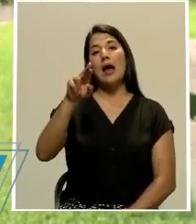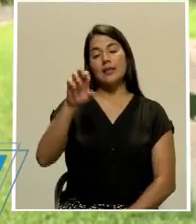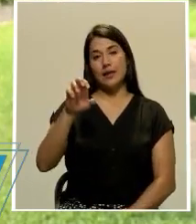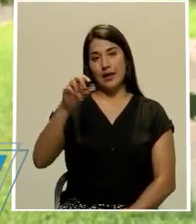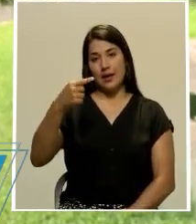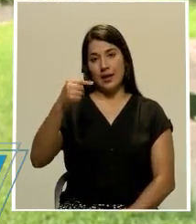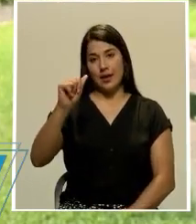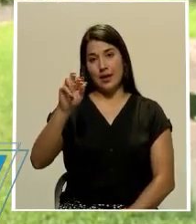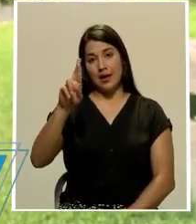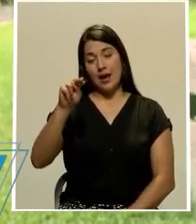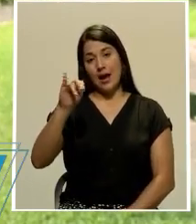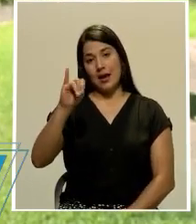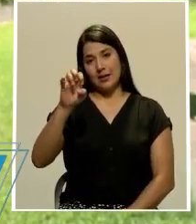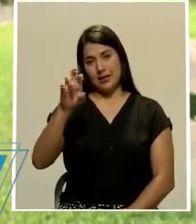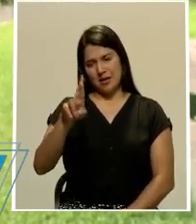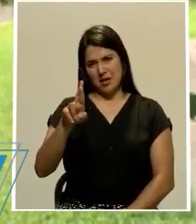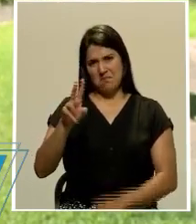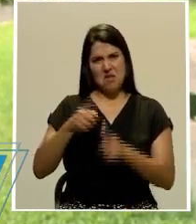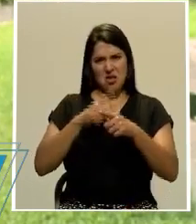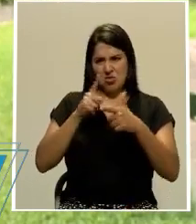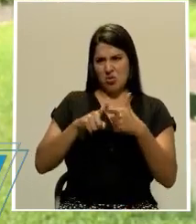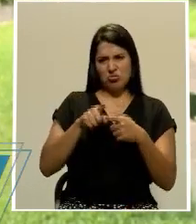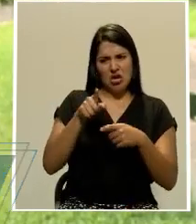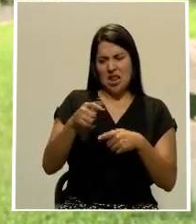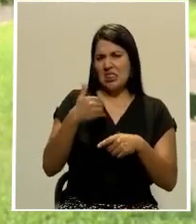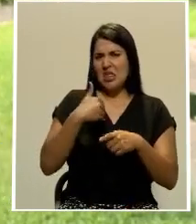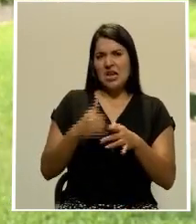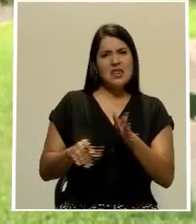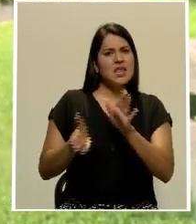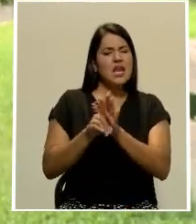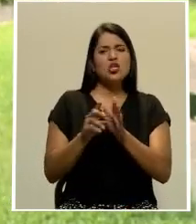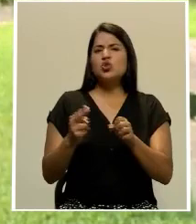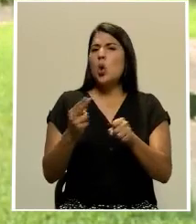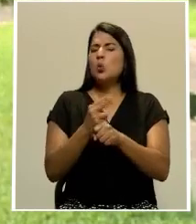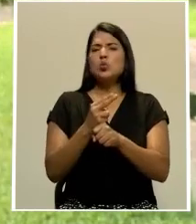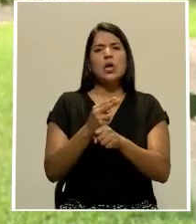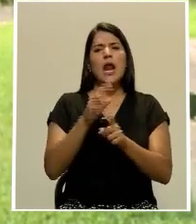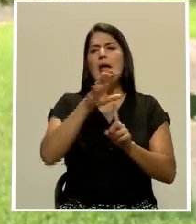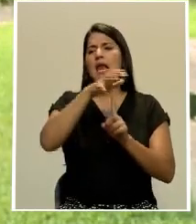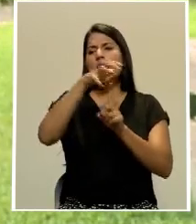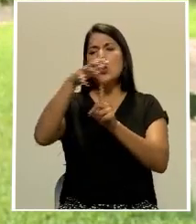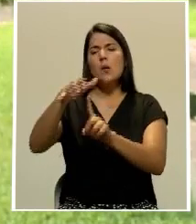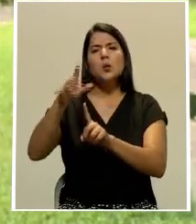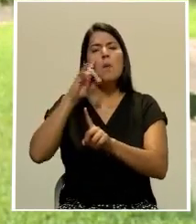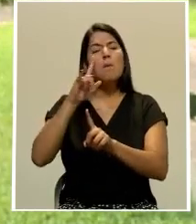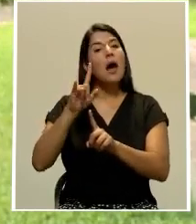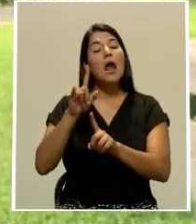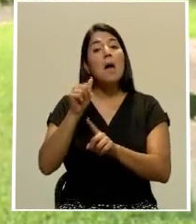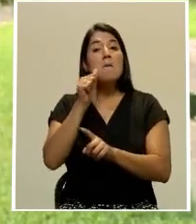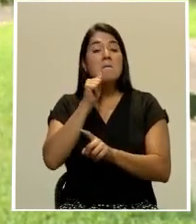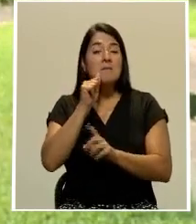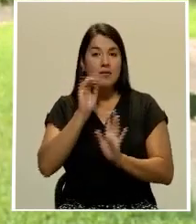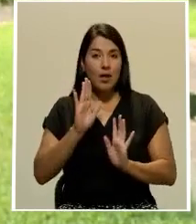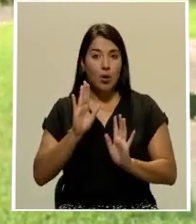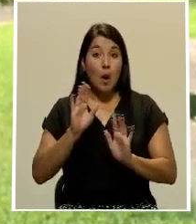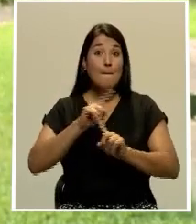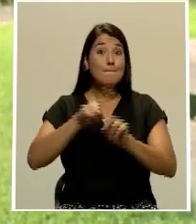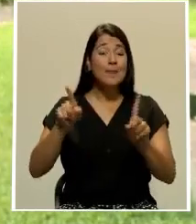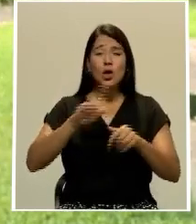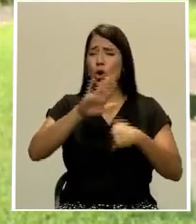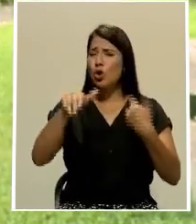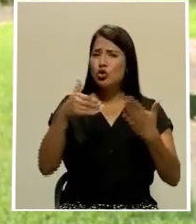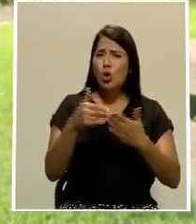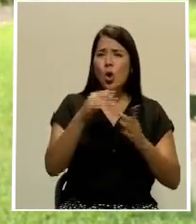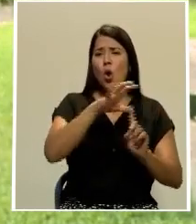En esa condición él tiene derecho a utilizar el helicóptero para vuelos privados, pero todo vuelo genera gastos, gastos